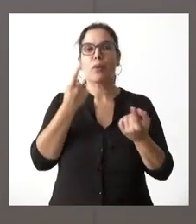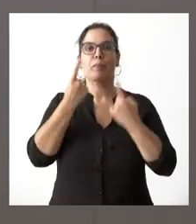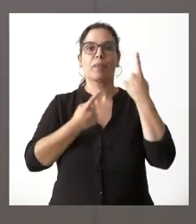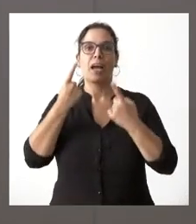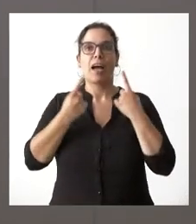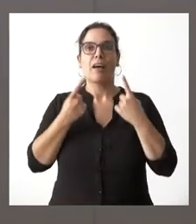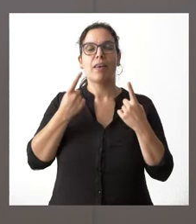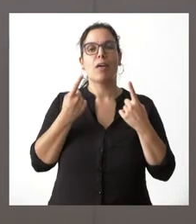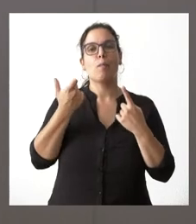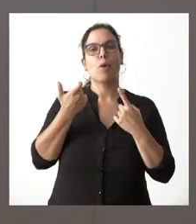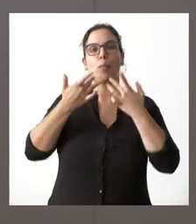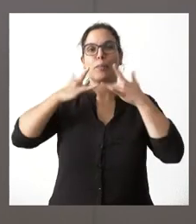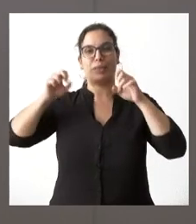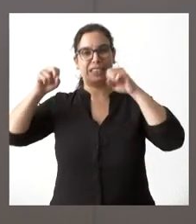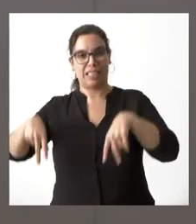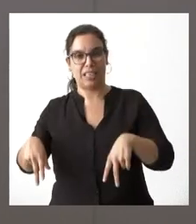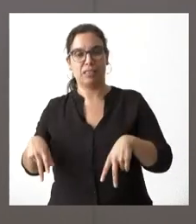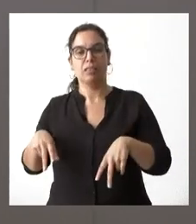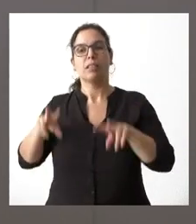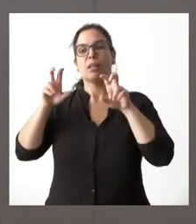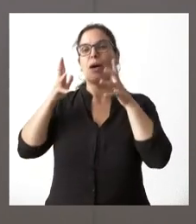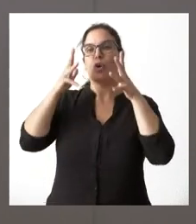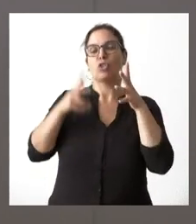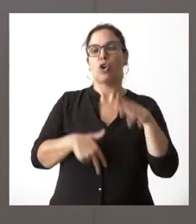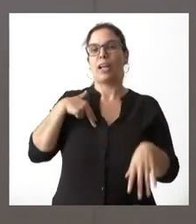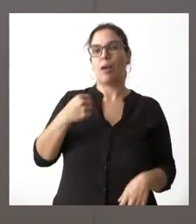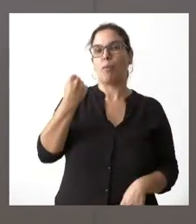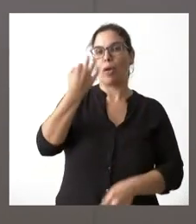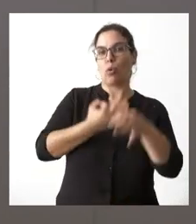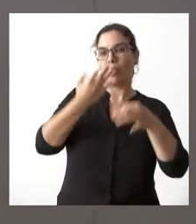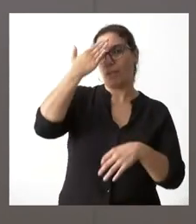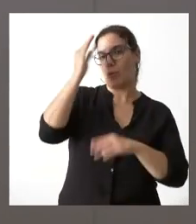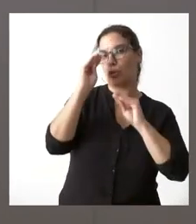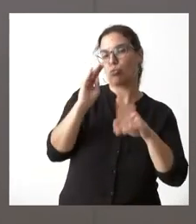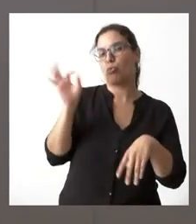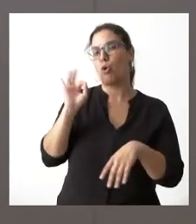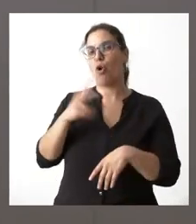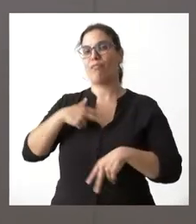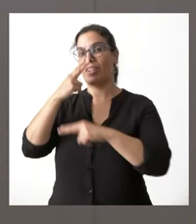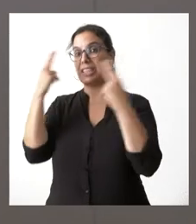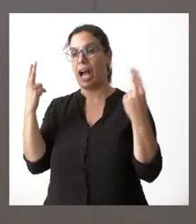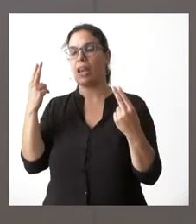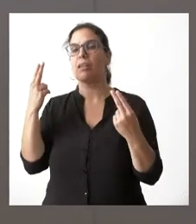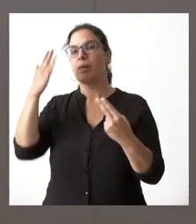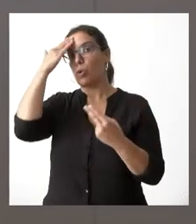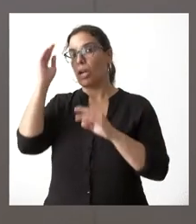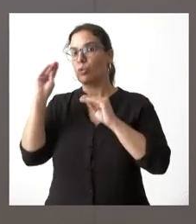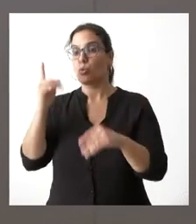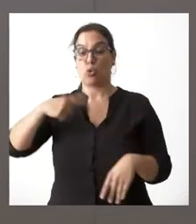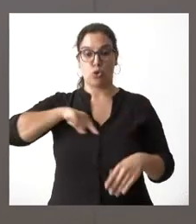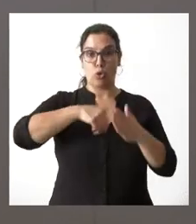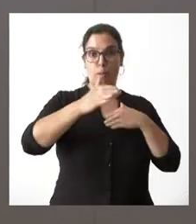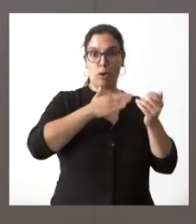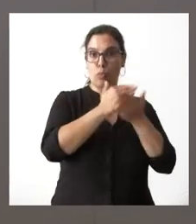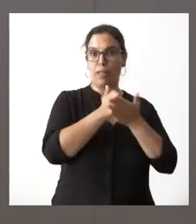de casos que ofrece Fiscalía y ofrece el Consejo General del Poder Judicial en sus memorias que no disponemos y no elaboramos las comunidades